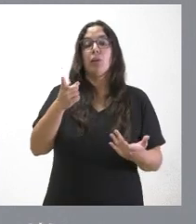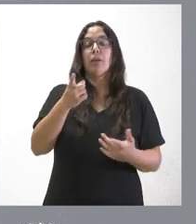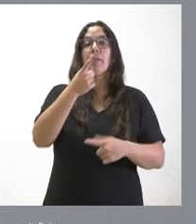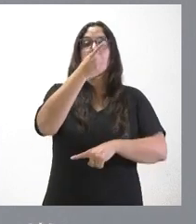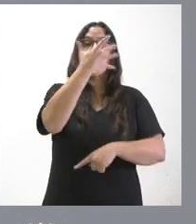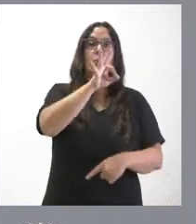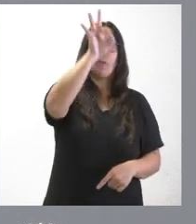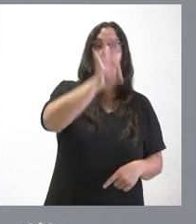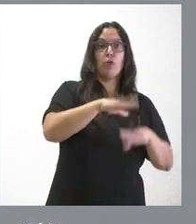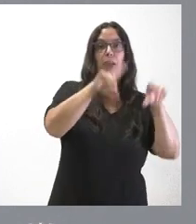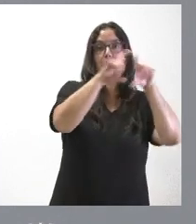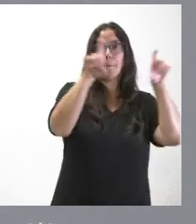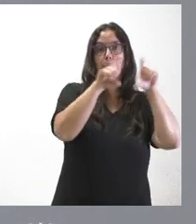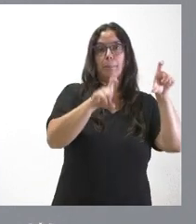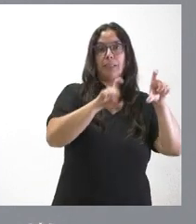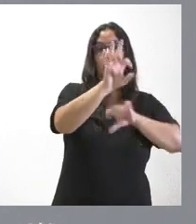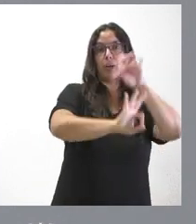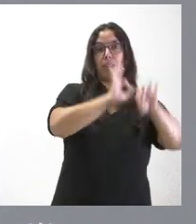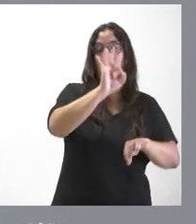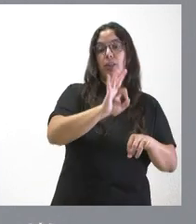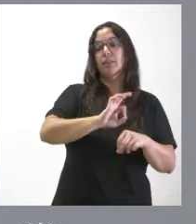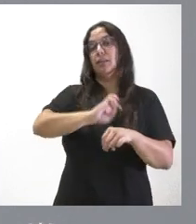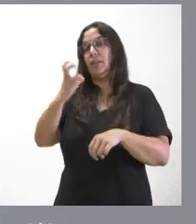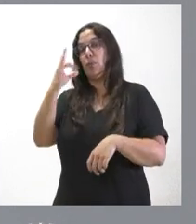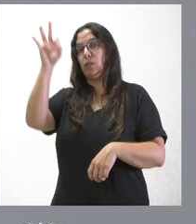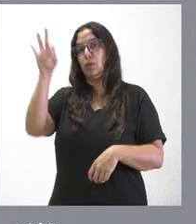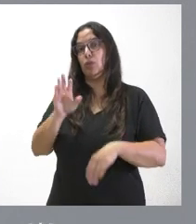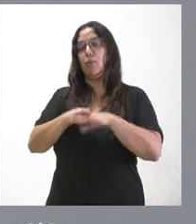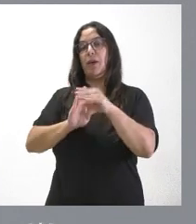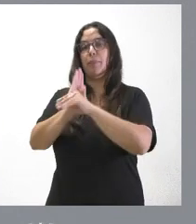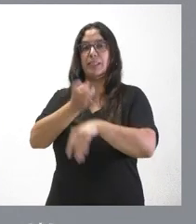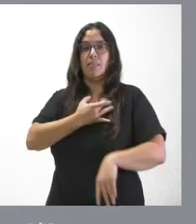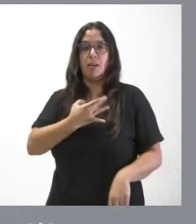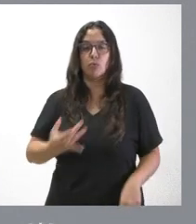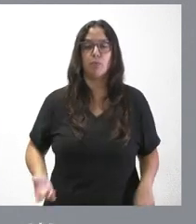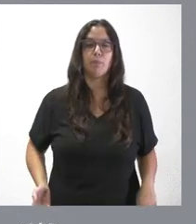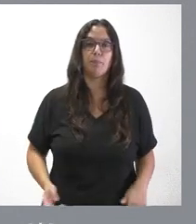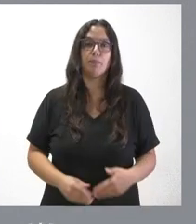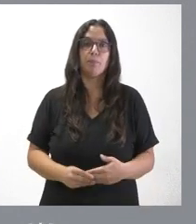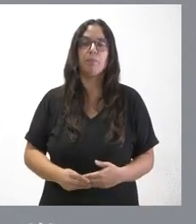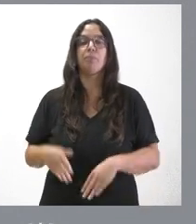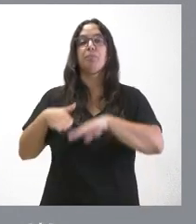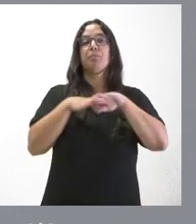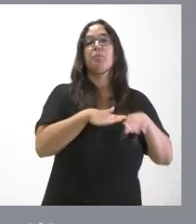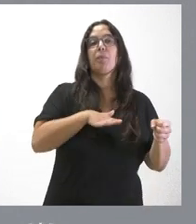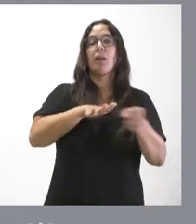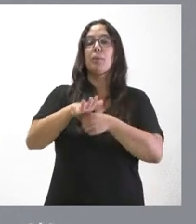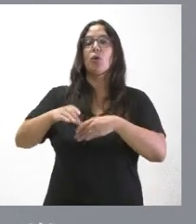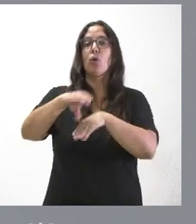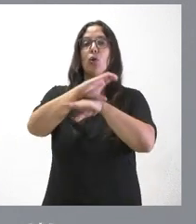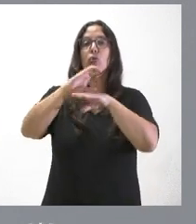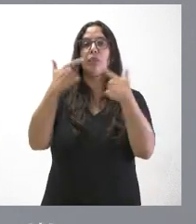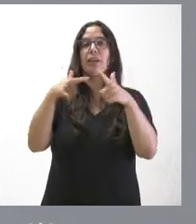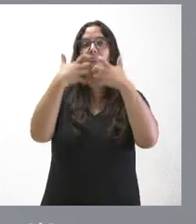organizaciones empresariales y la otra mitad para las organizaciones sindicales. En el ámbito de la Consejería de